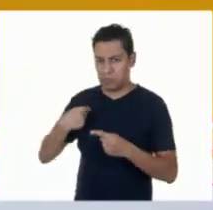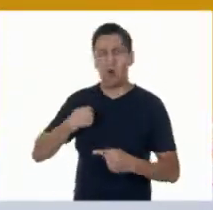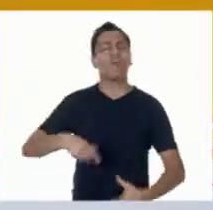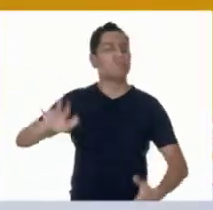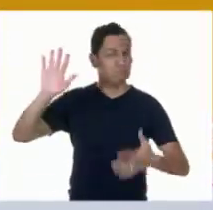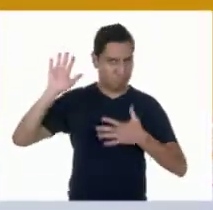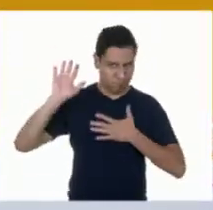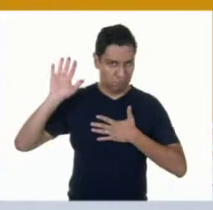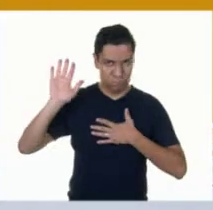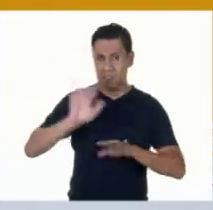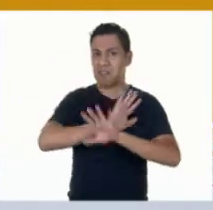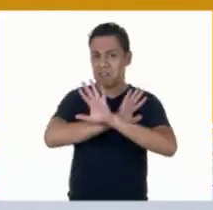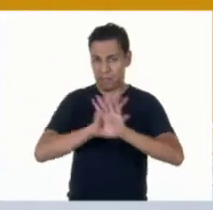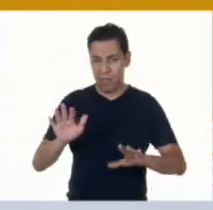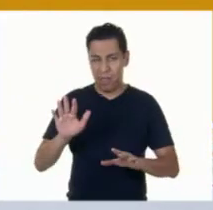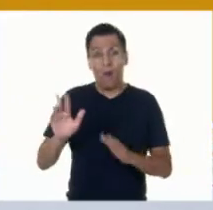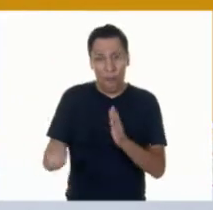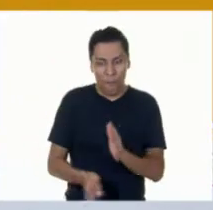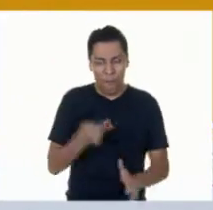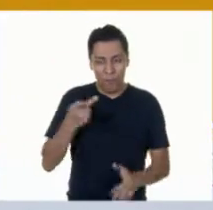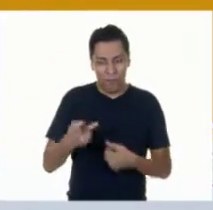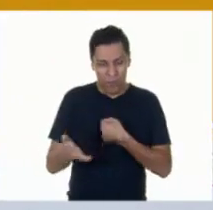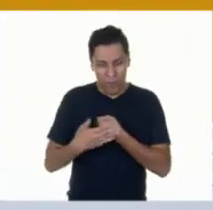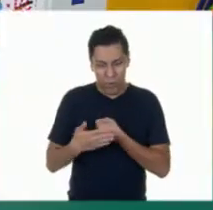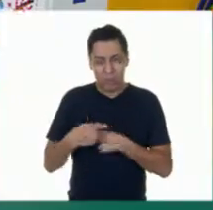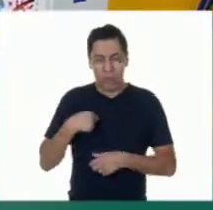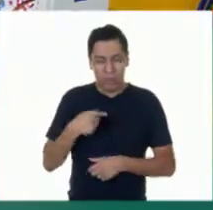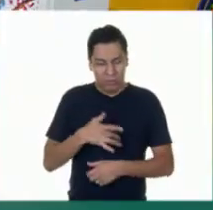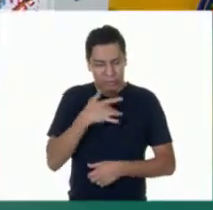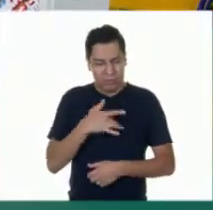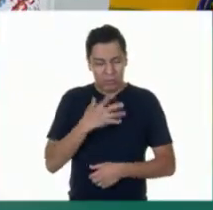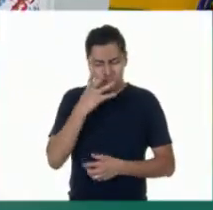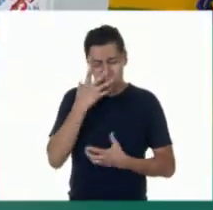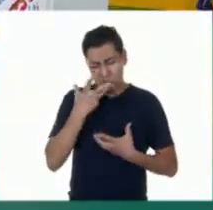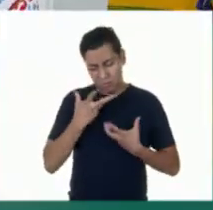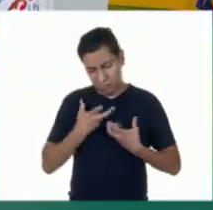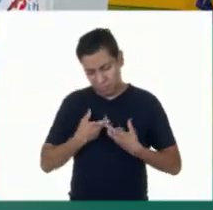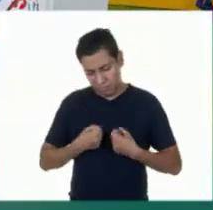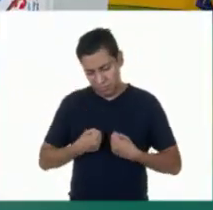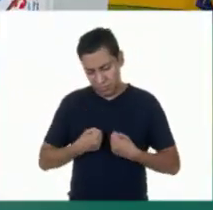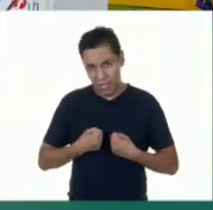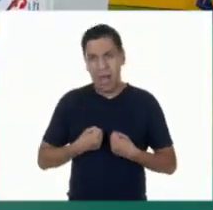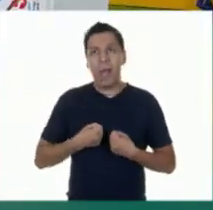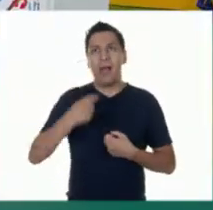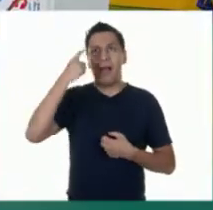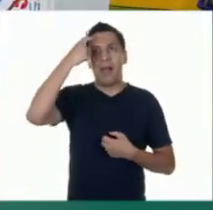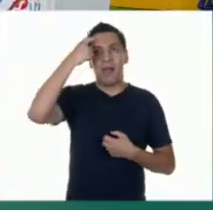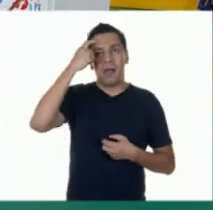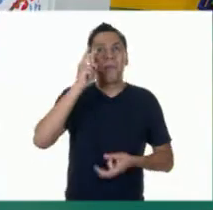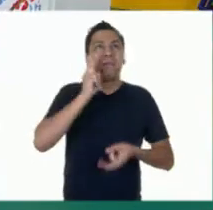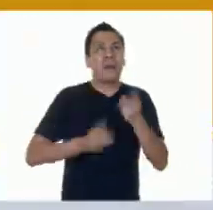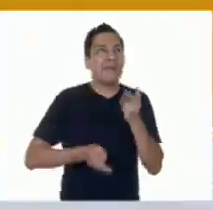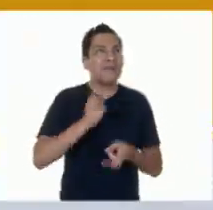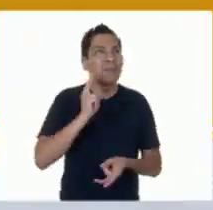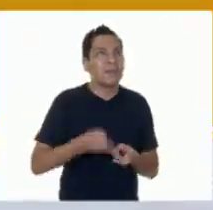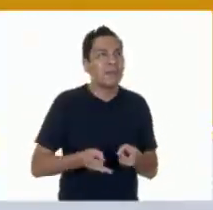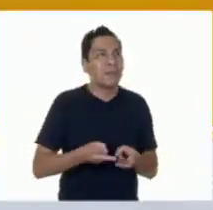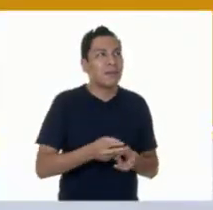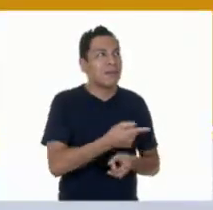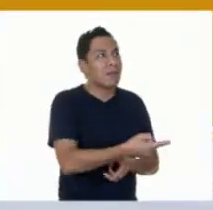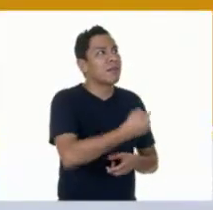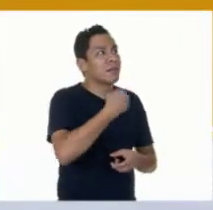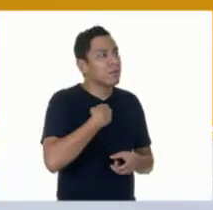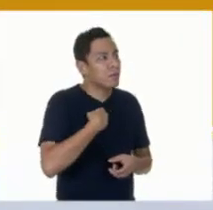que cuando me llegue otra vez la aflicción voy a recordar esta plática y la forma como pasé de una